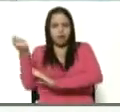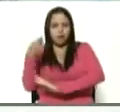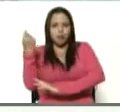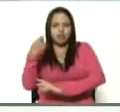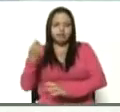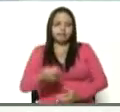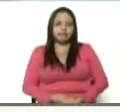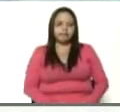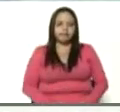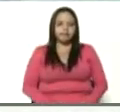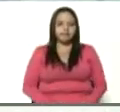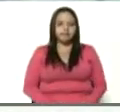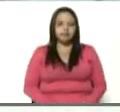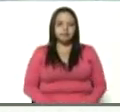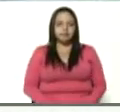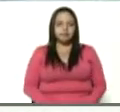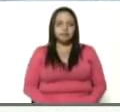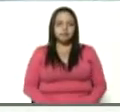Adelante.